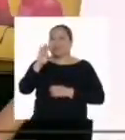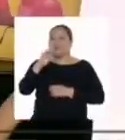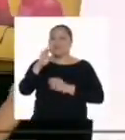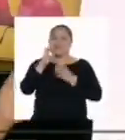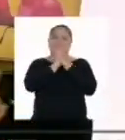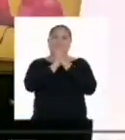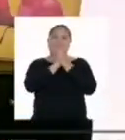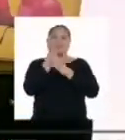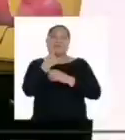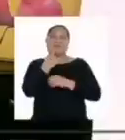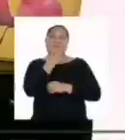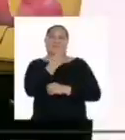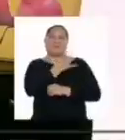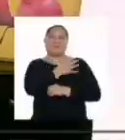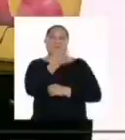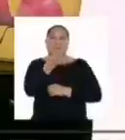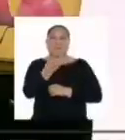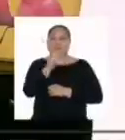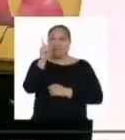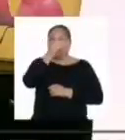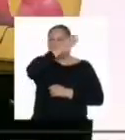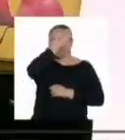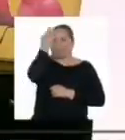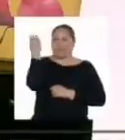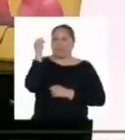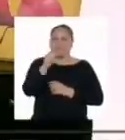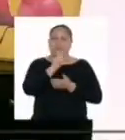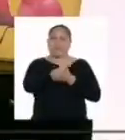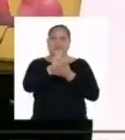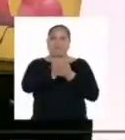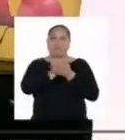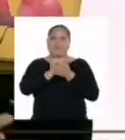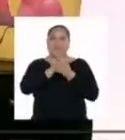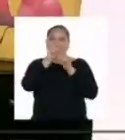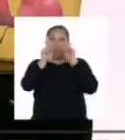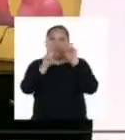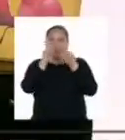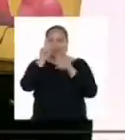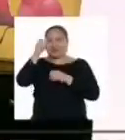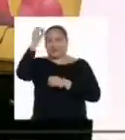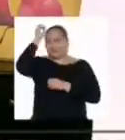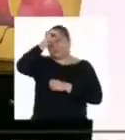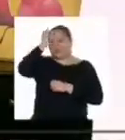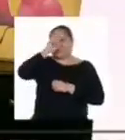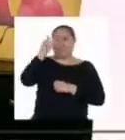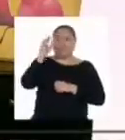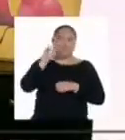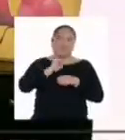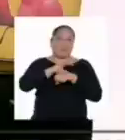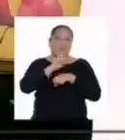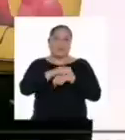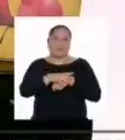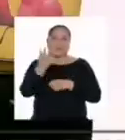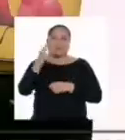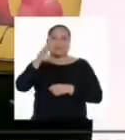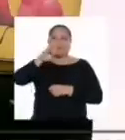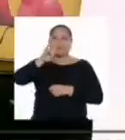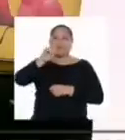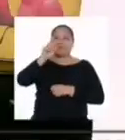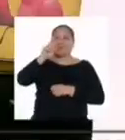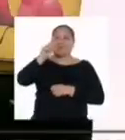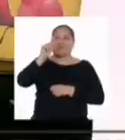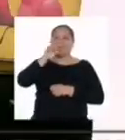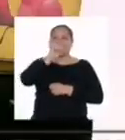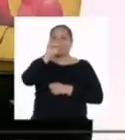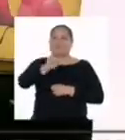Amigas y amigos de cuarto de secundaria, no se olviden en escribir sus consultas, opiniones o sugerencias a cuarto